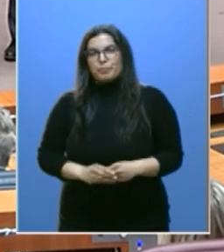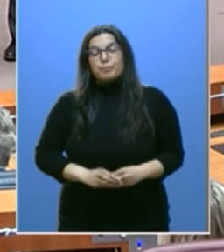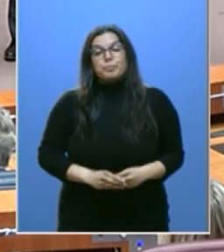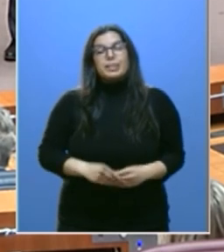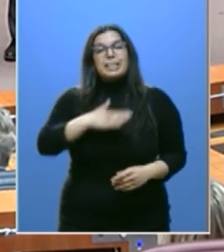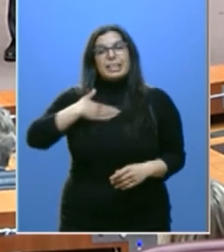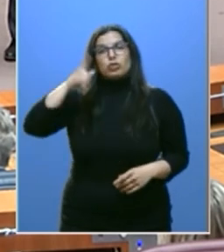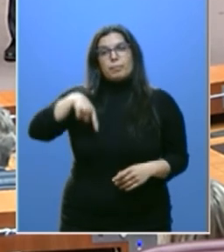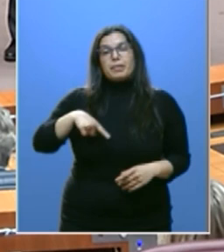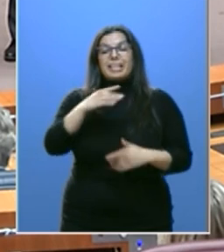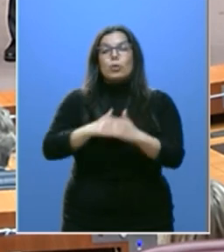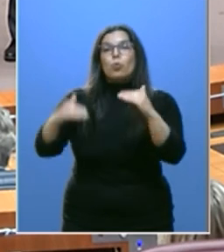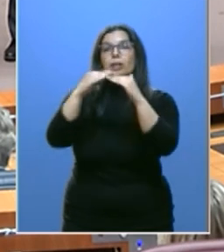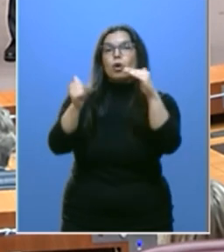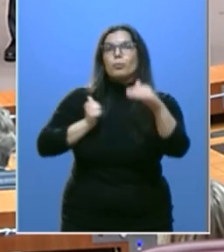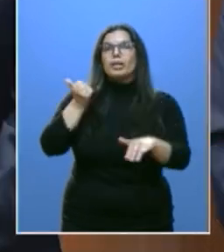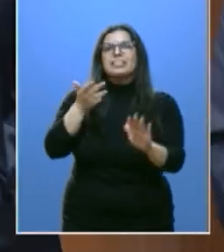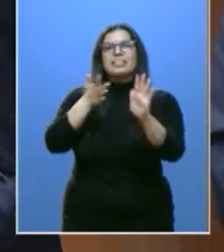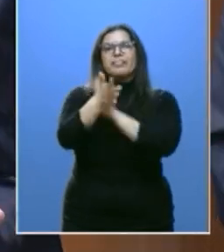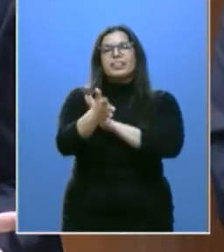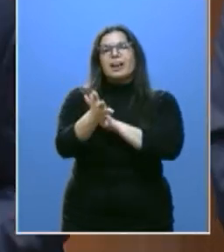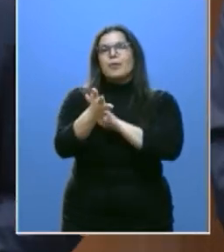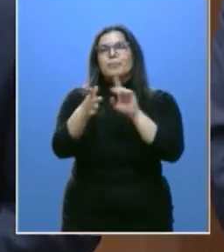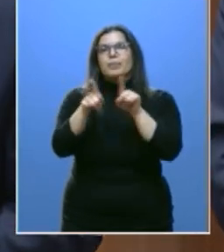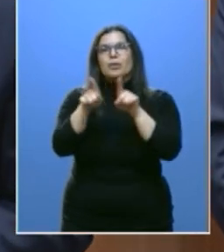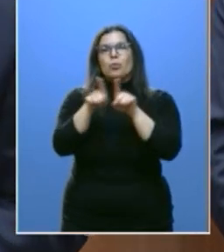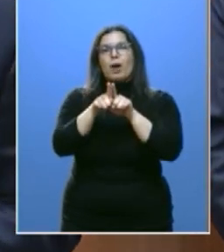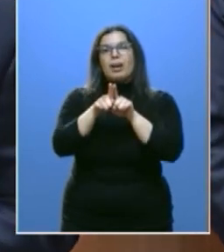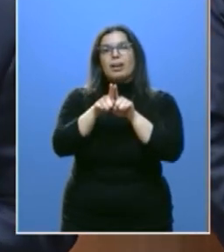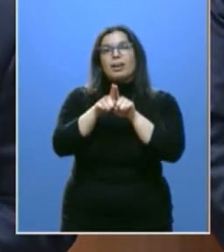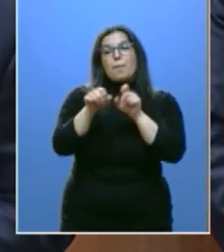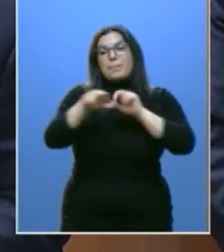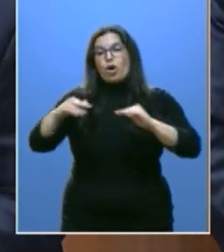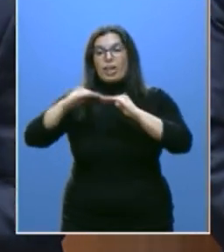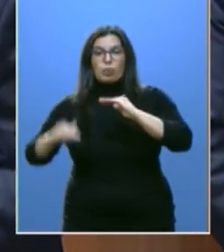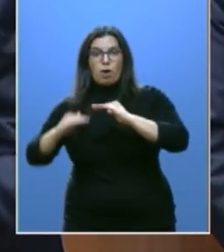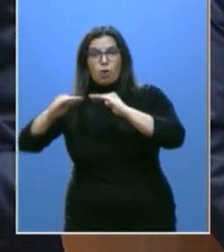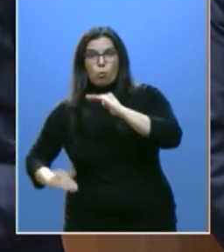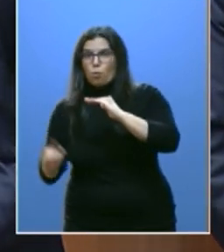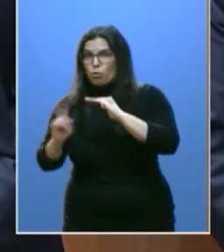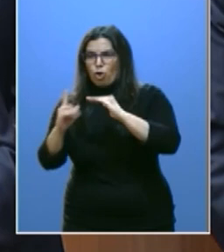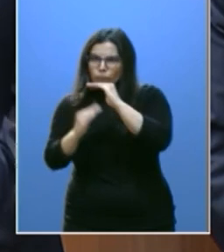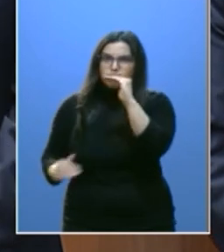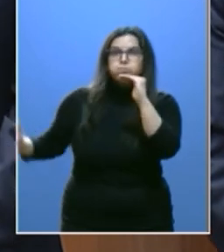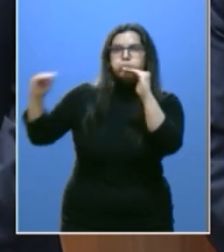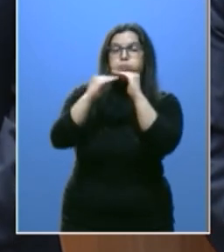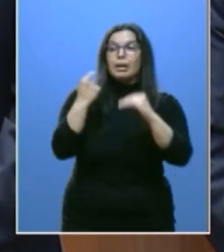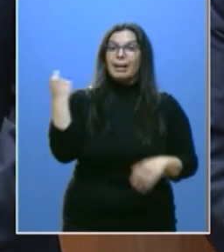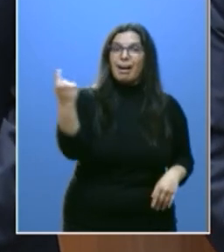oportunidades no se entienda como una continua equiparación a la baja, sino como la posibilidad de